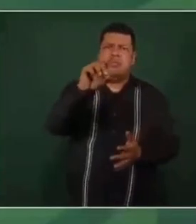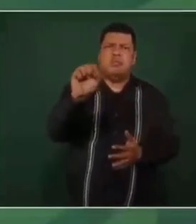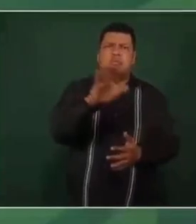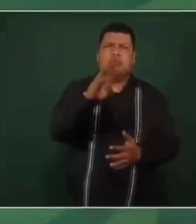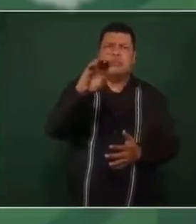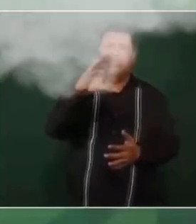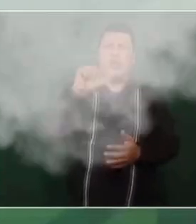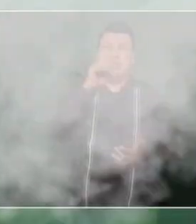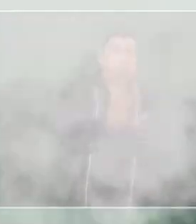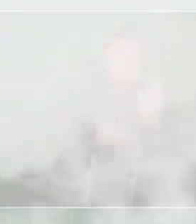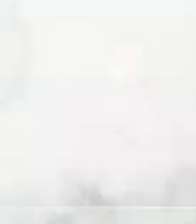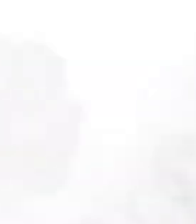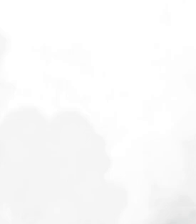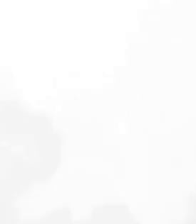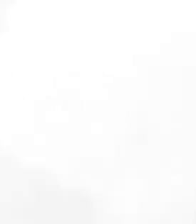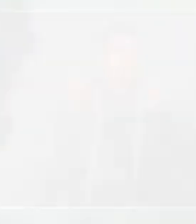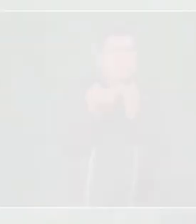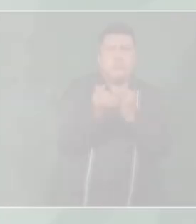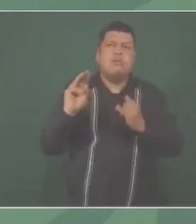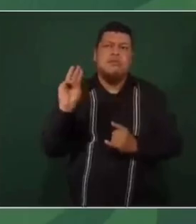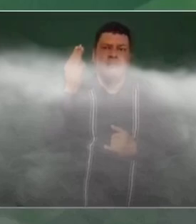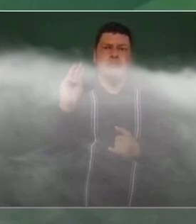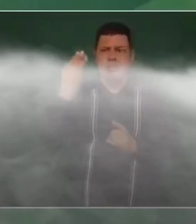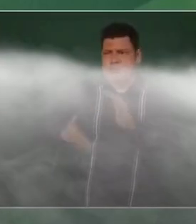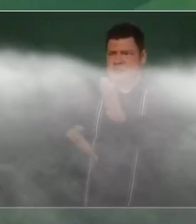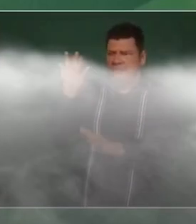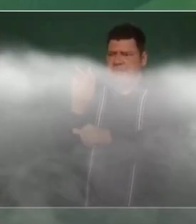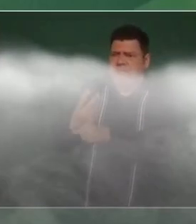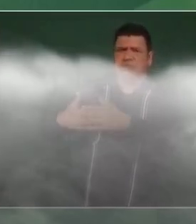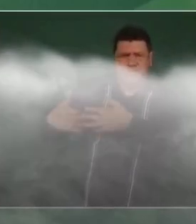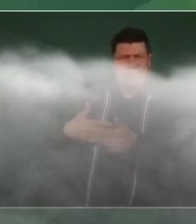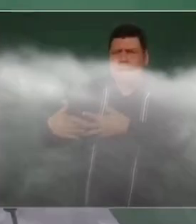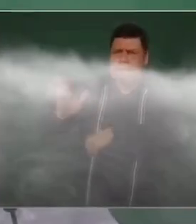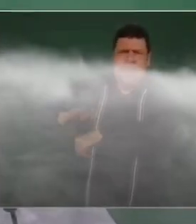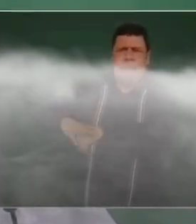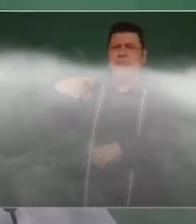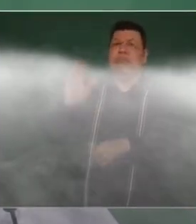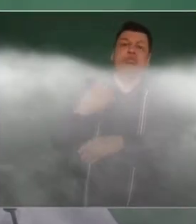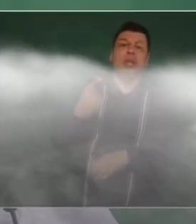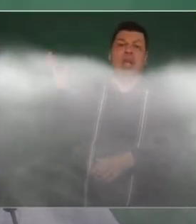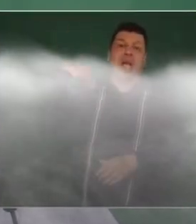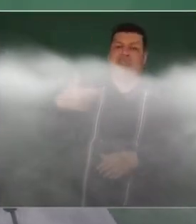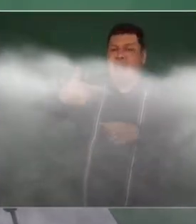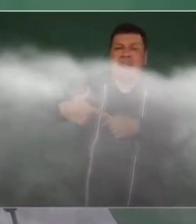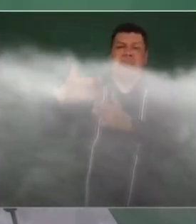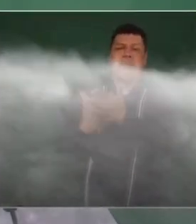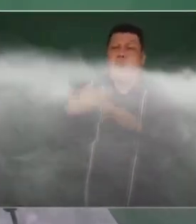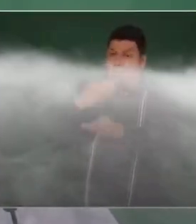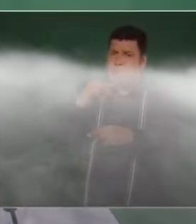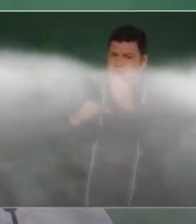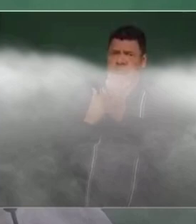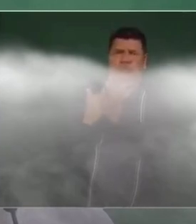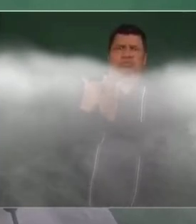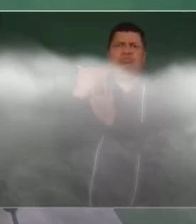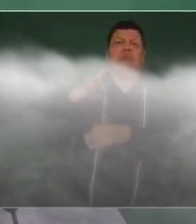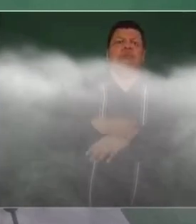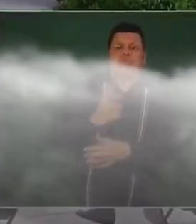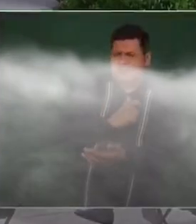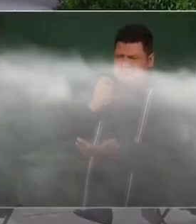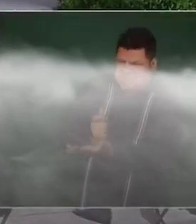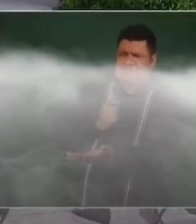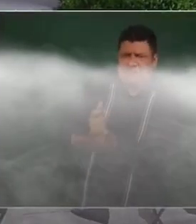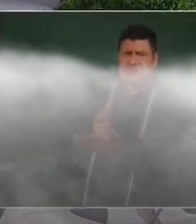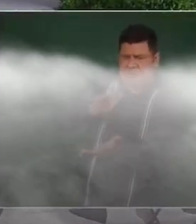sino se está modernizando la refinería de Minatitlán, que ya produce mucho más gasolinas que antes, porque hemos estado